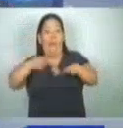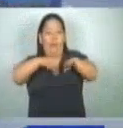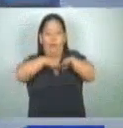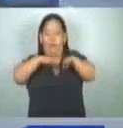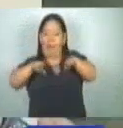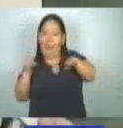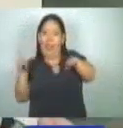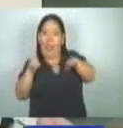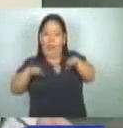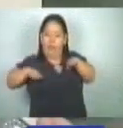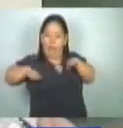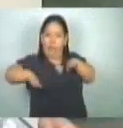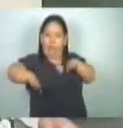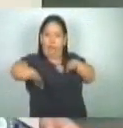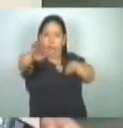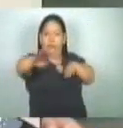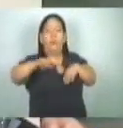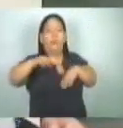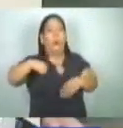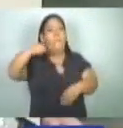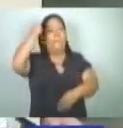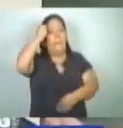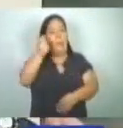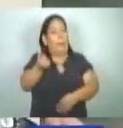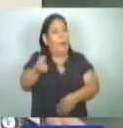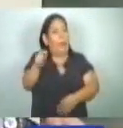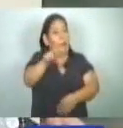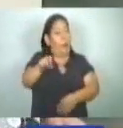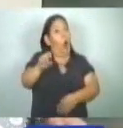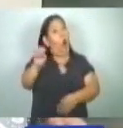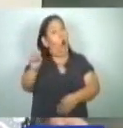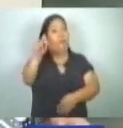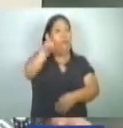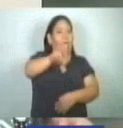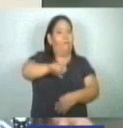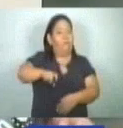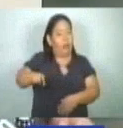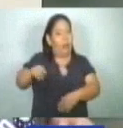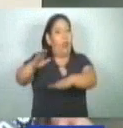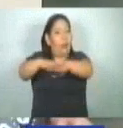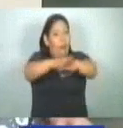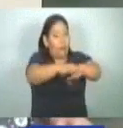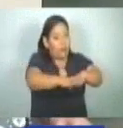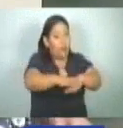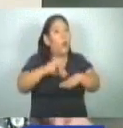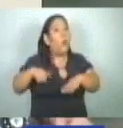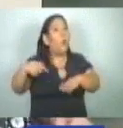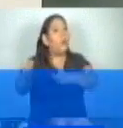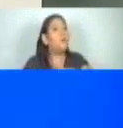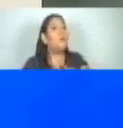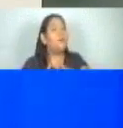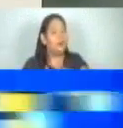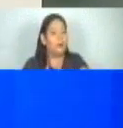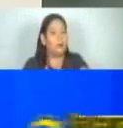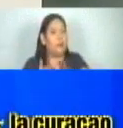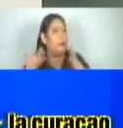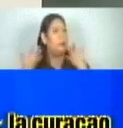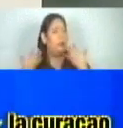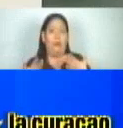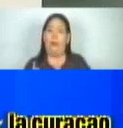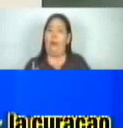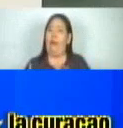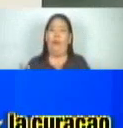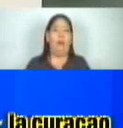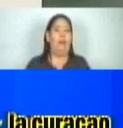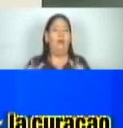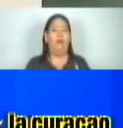Considero que entre esta semana y la siguiente podríamos estar anunciando ya el inicio. Como menciono, ya todo está funcional, es